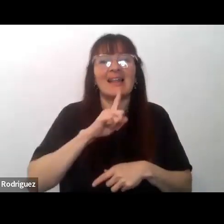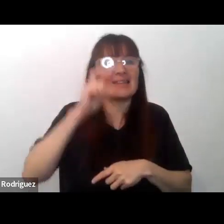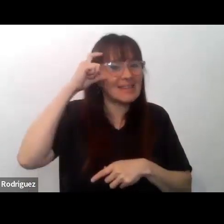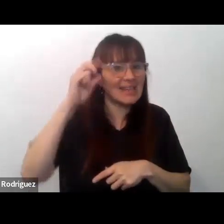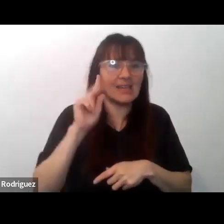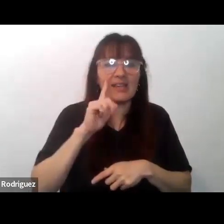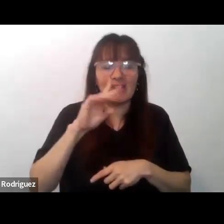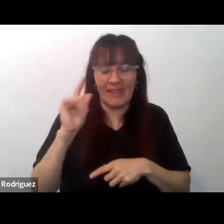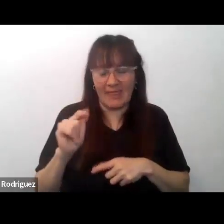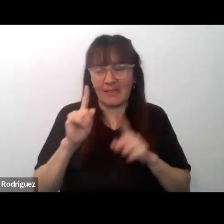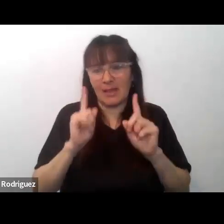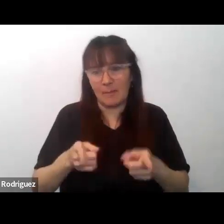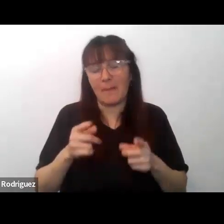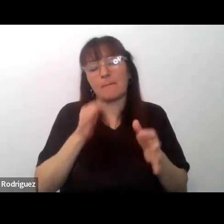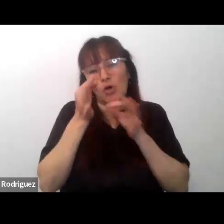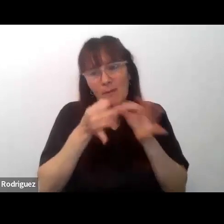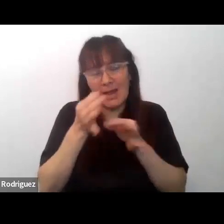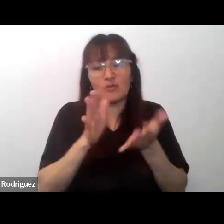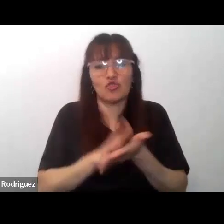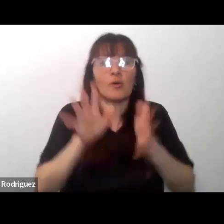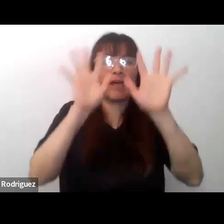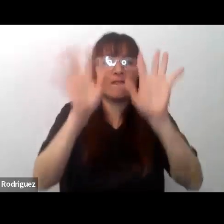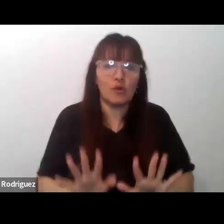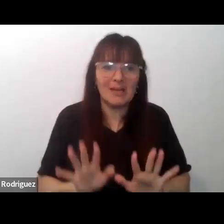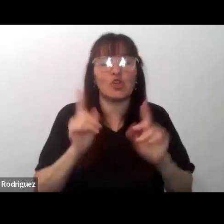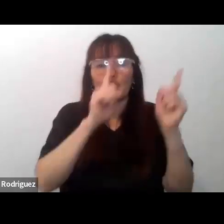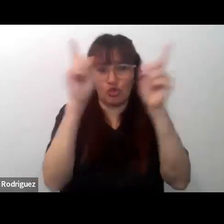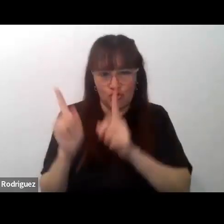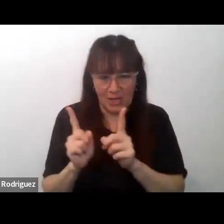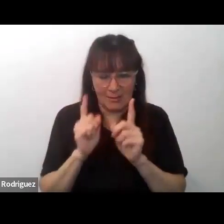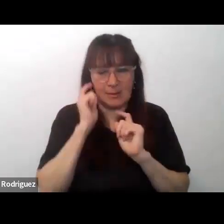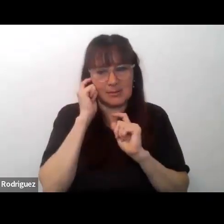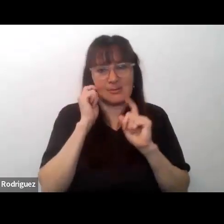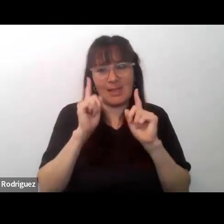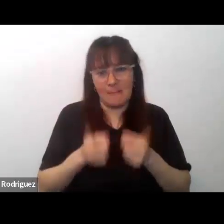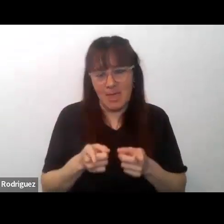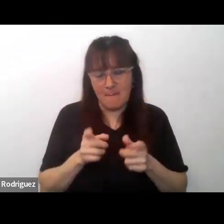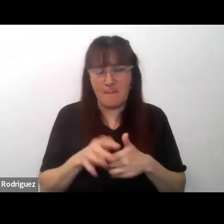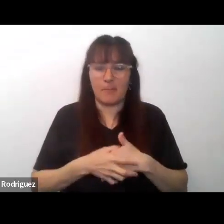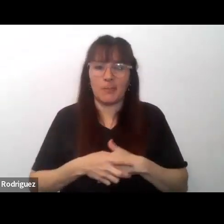de la formación de los docentes como